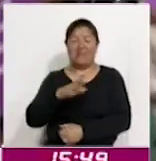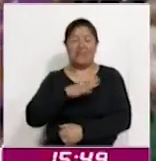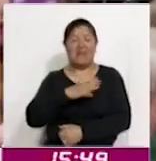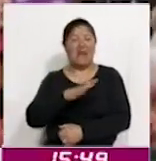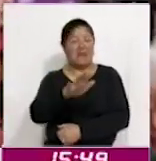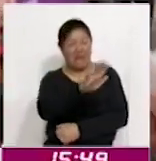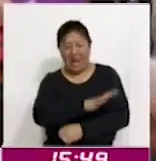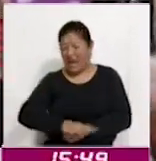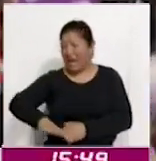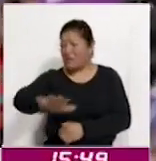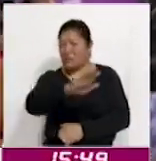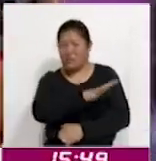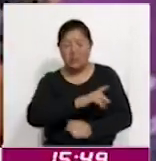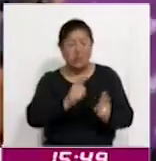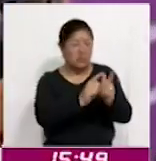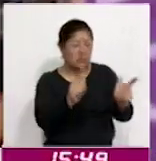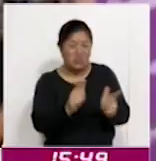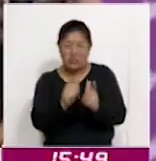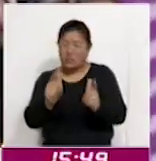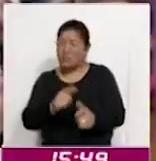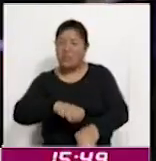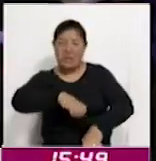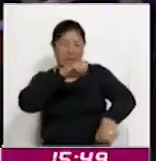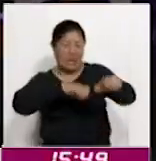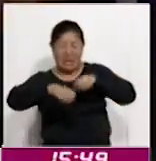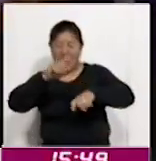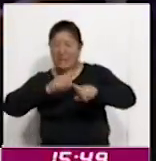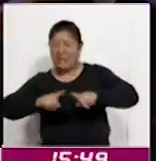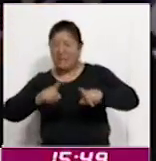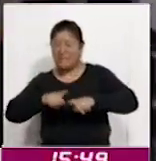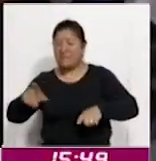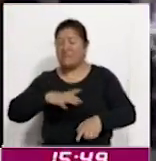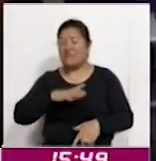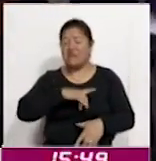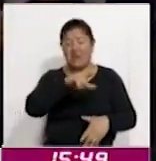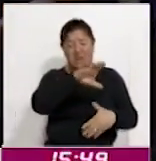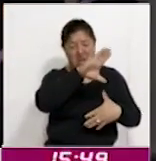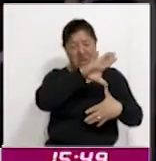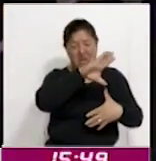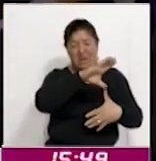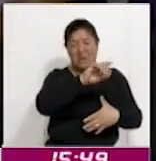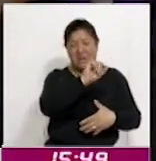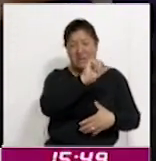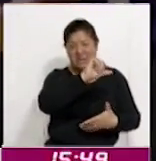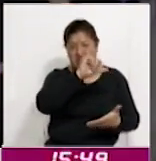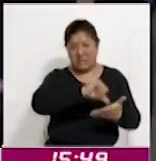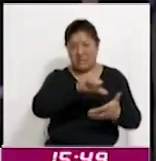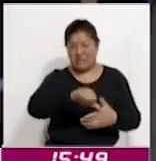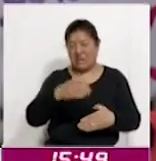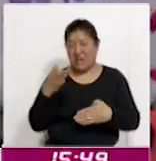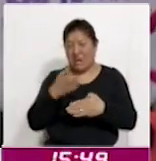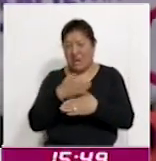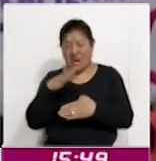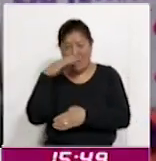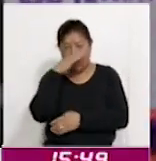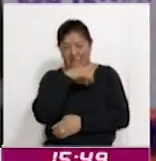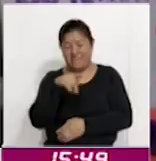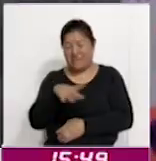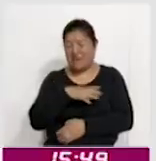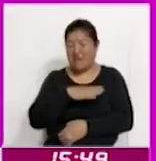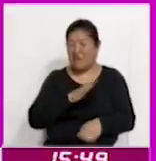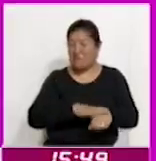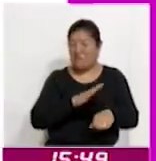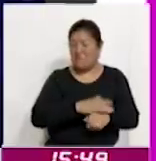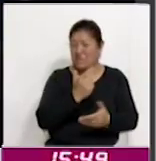todas las categorías sociales y grupos de edad, siendo el Caribe, América Central y África las regiones más golpeadas por encima de Asia.